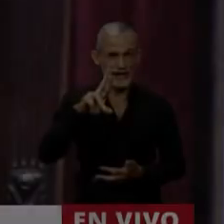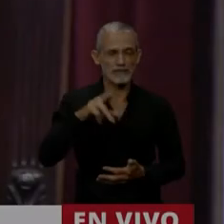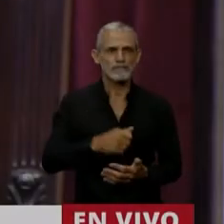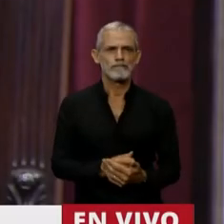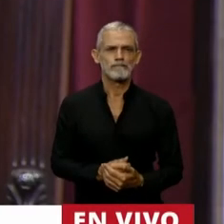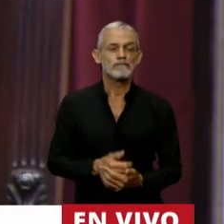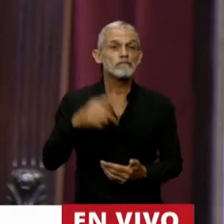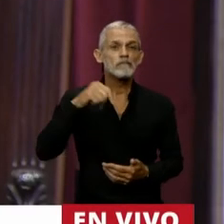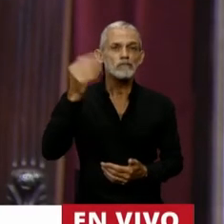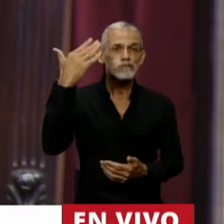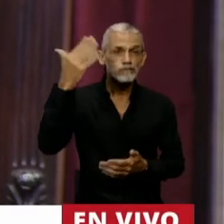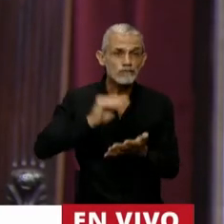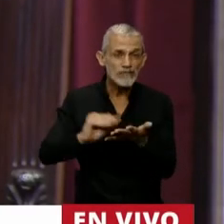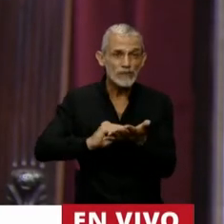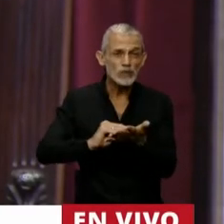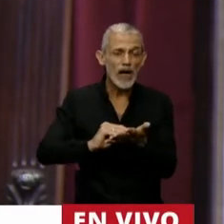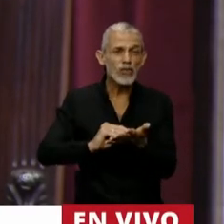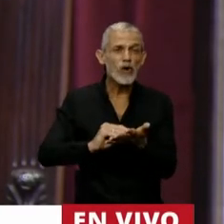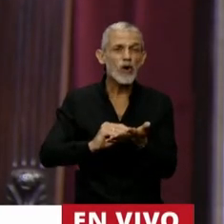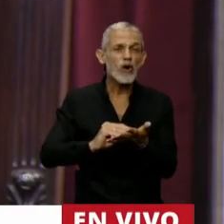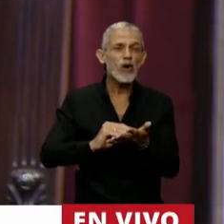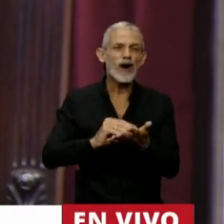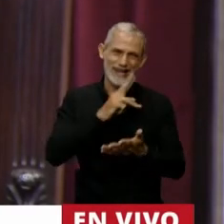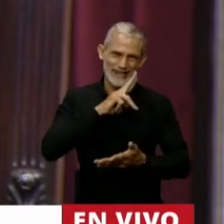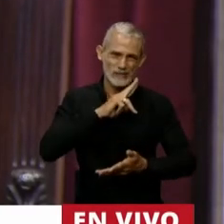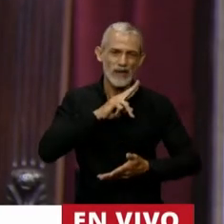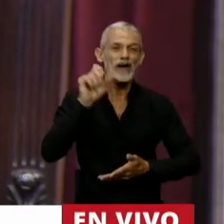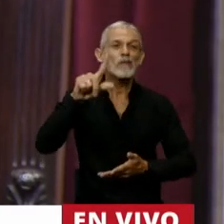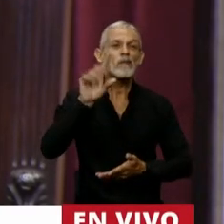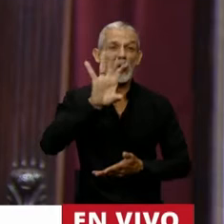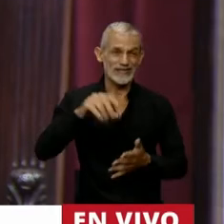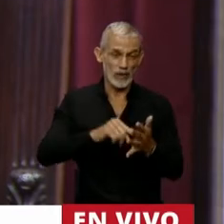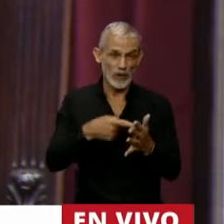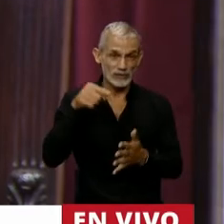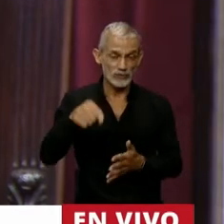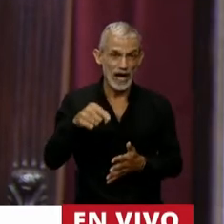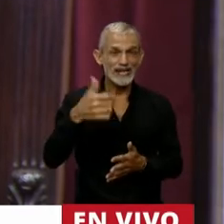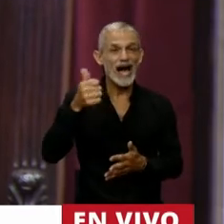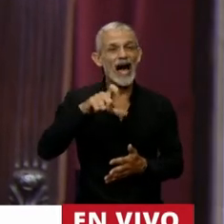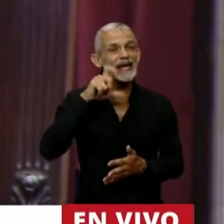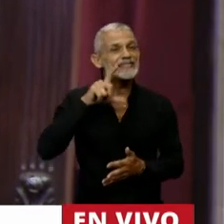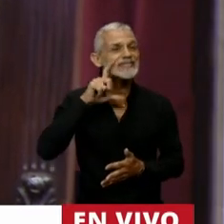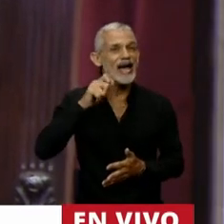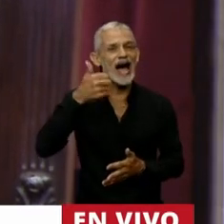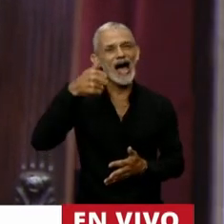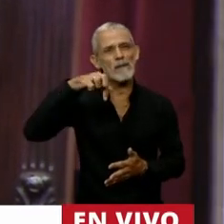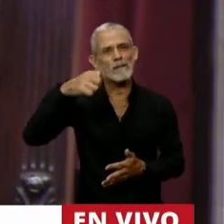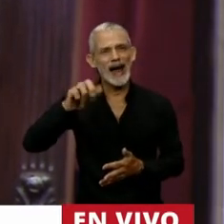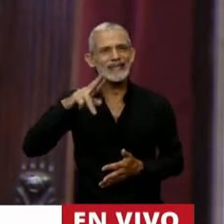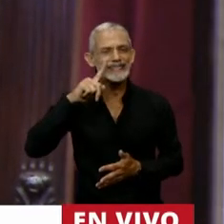En el uso de la palabra, la diputada por la provincia de Buenos Aires, Alicia Aparicio.